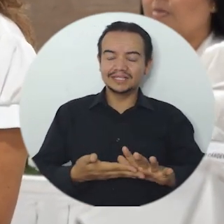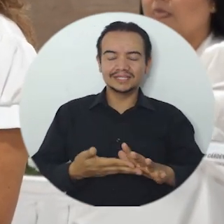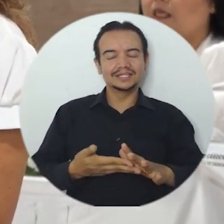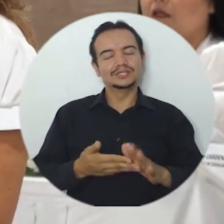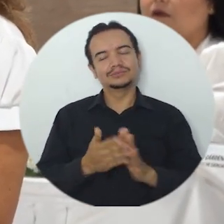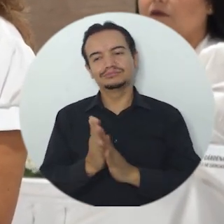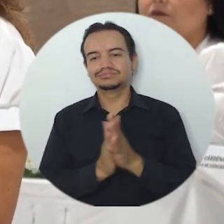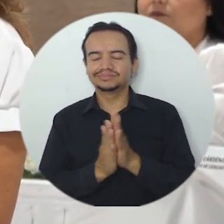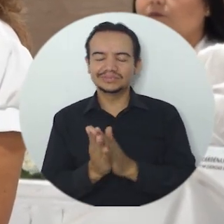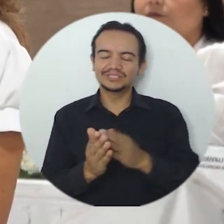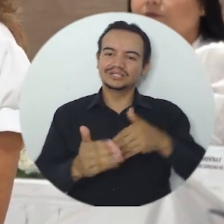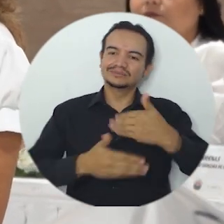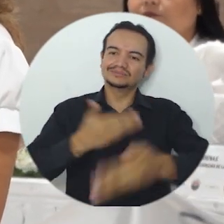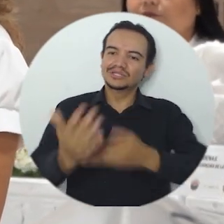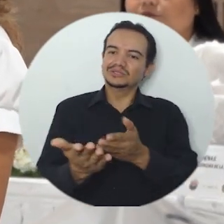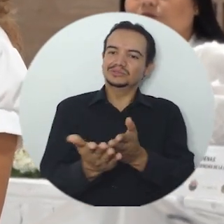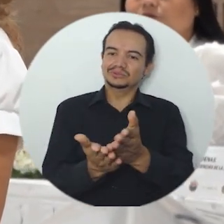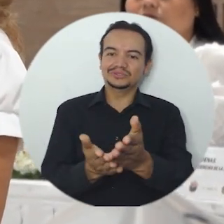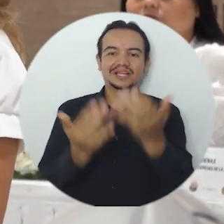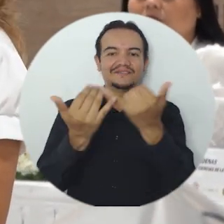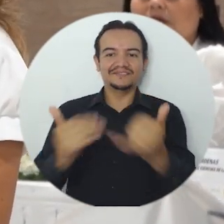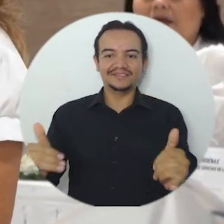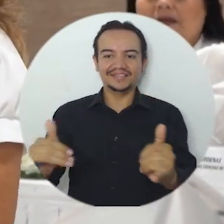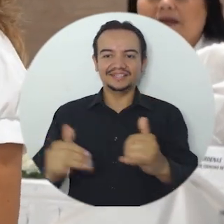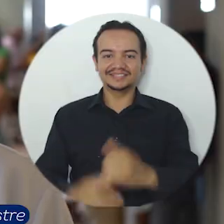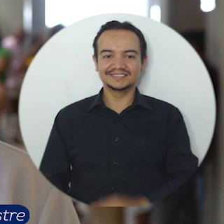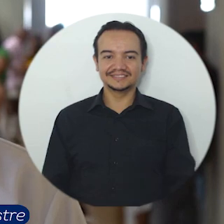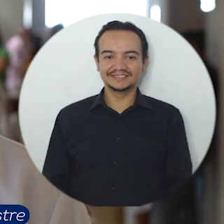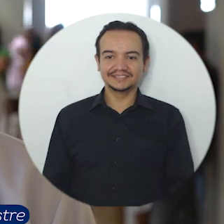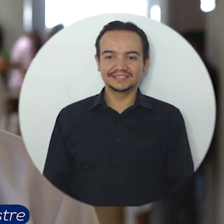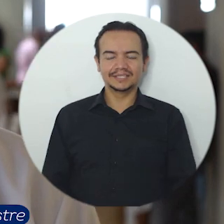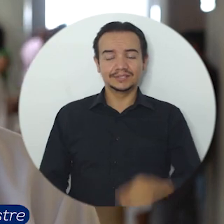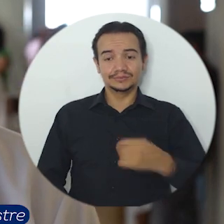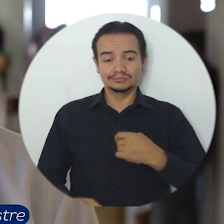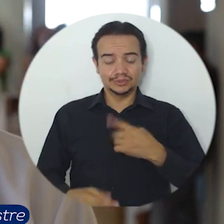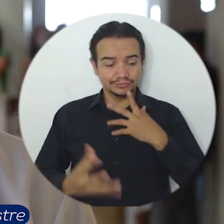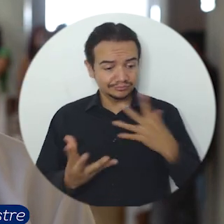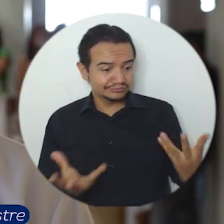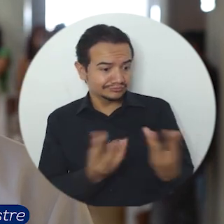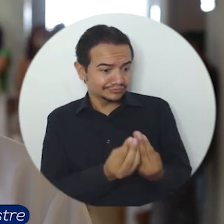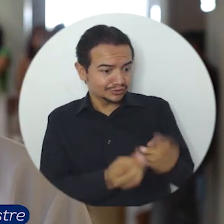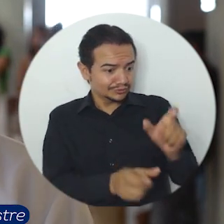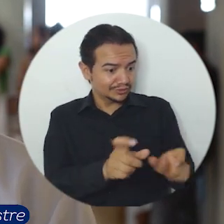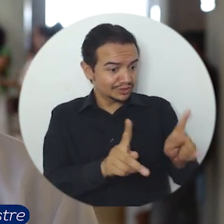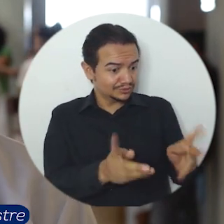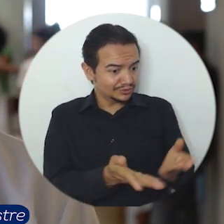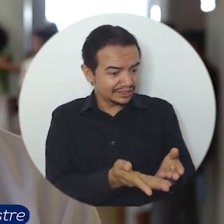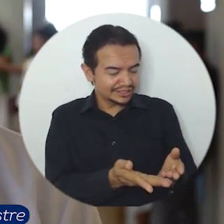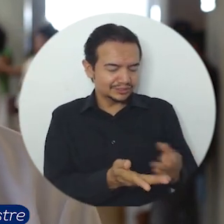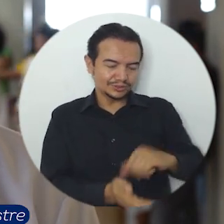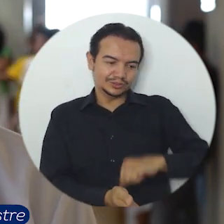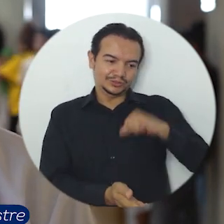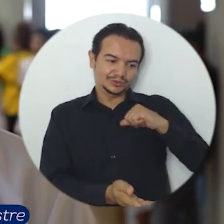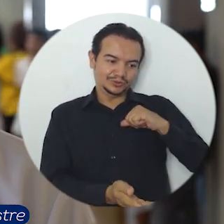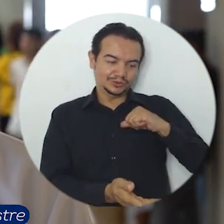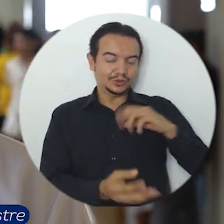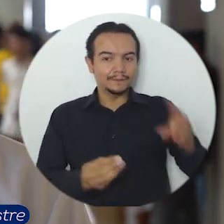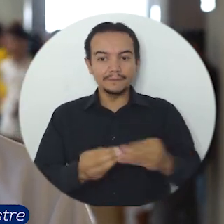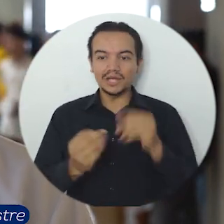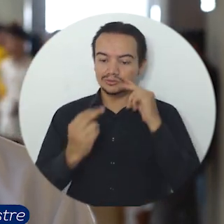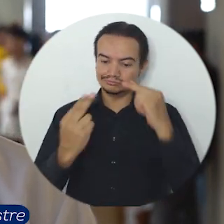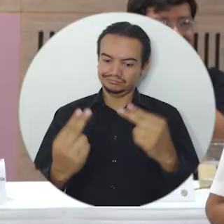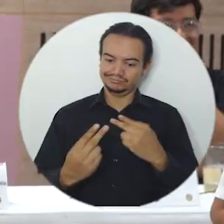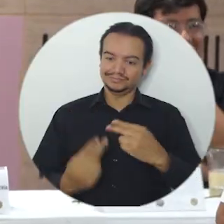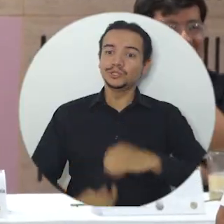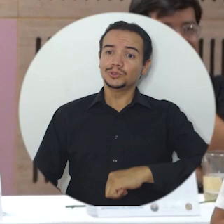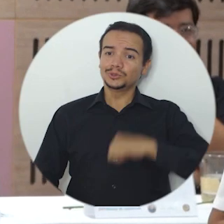cero me permitió poder terminar mi carrera profesional. Estoy orgulloso de mis compañeros, de mí mismo también, que